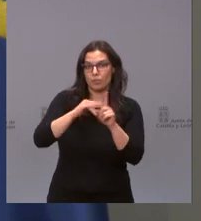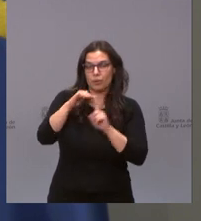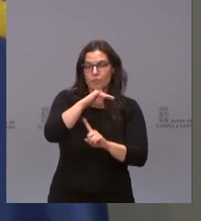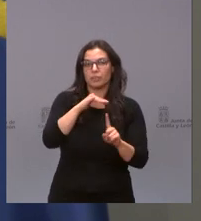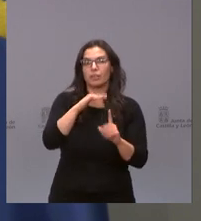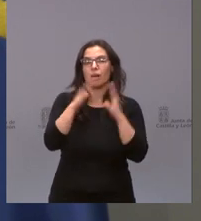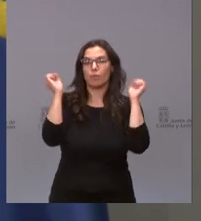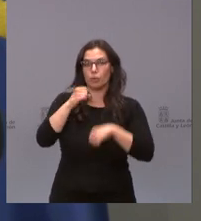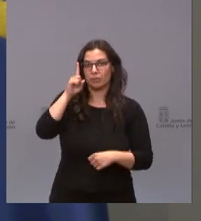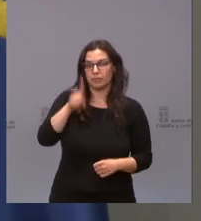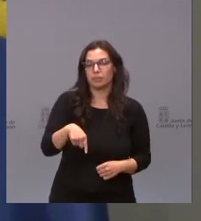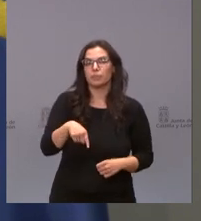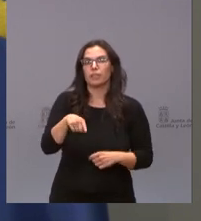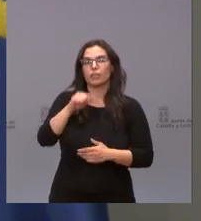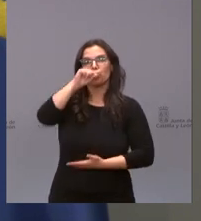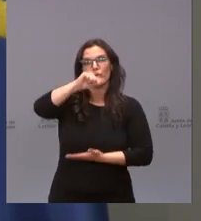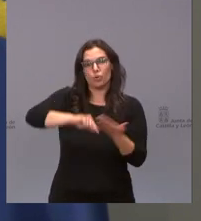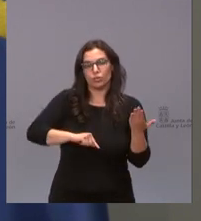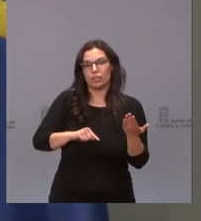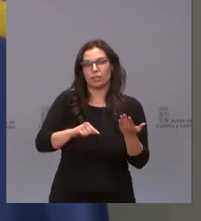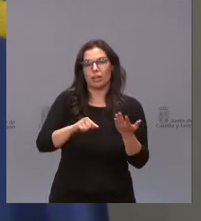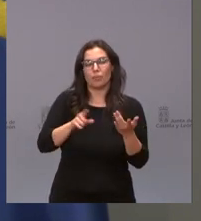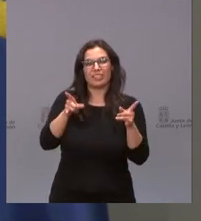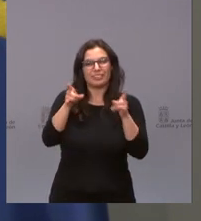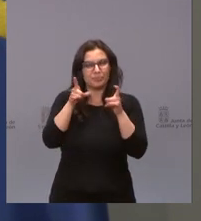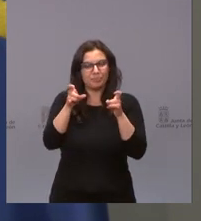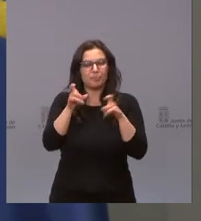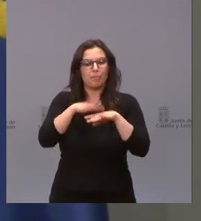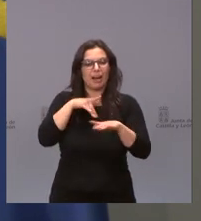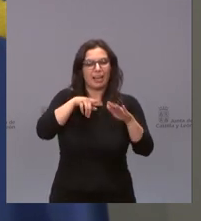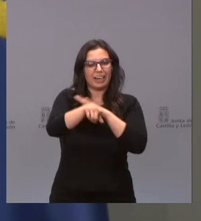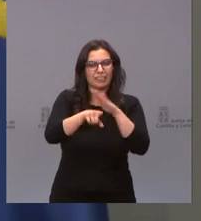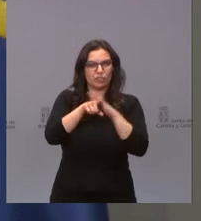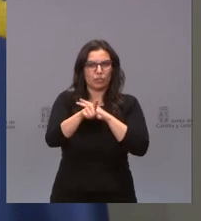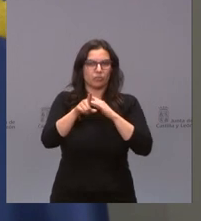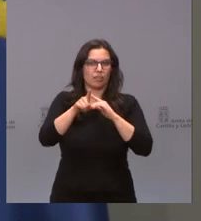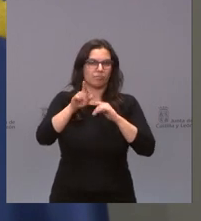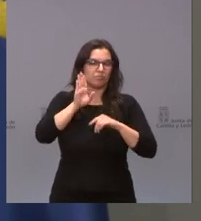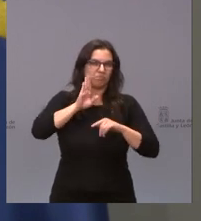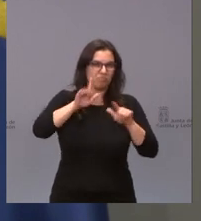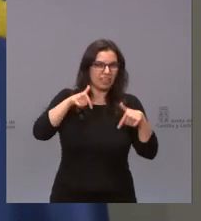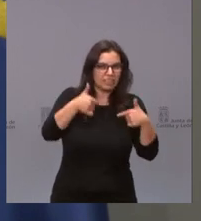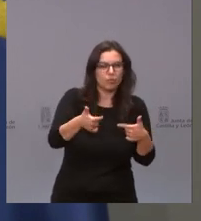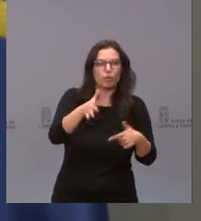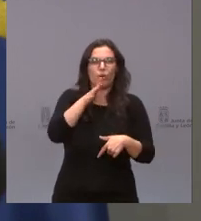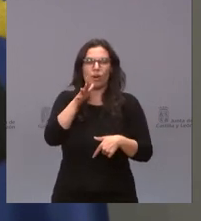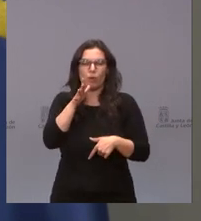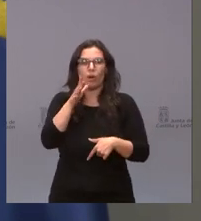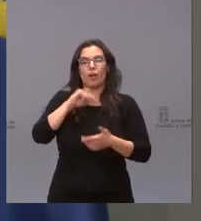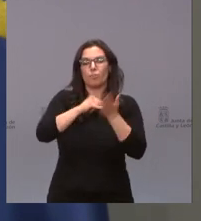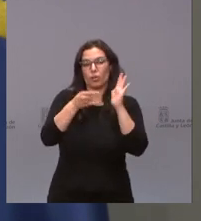aprueba también la contratación de sensores para la gestión de residuos y agua dentro del proyecto Smart